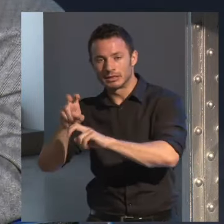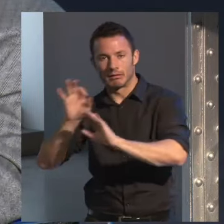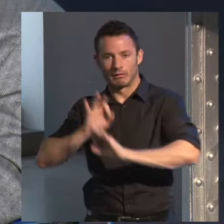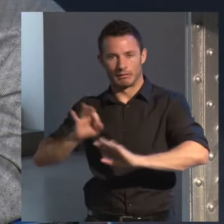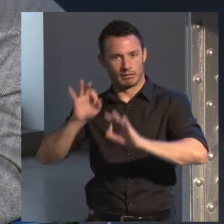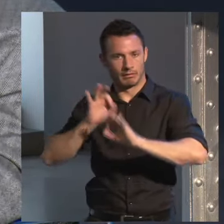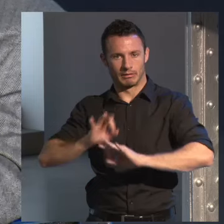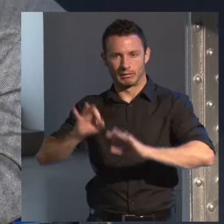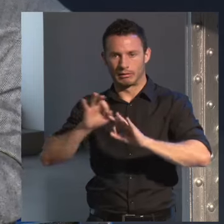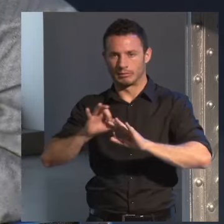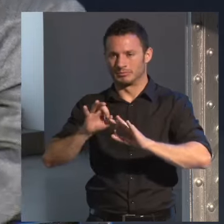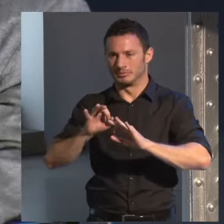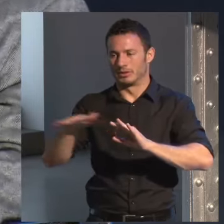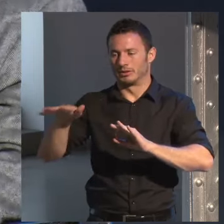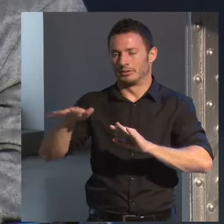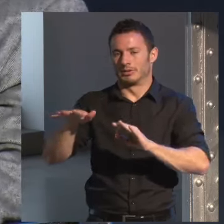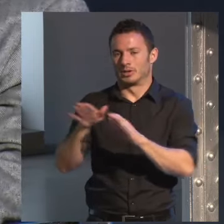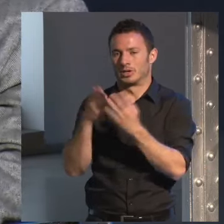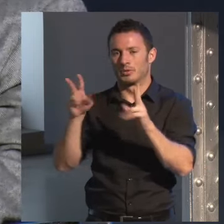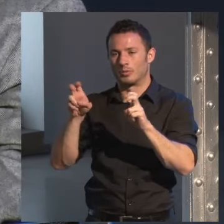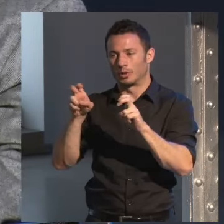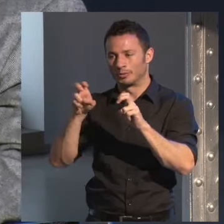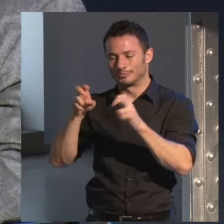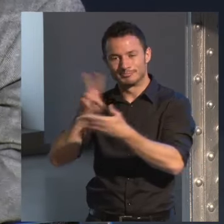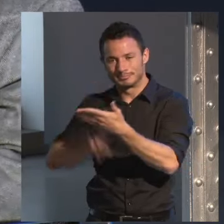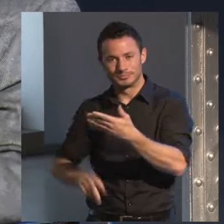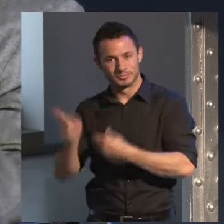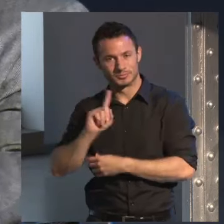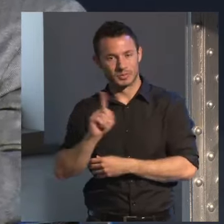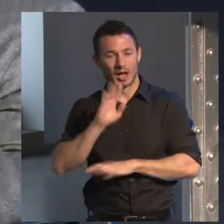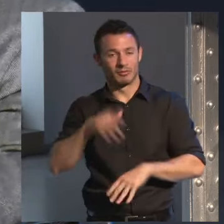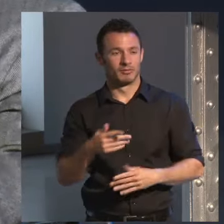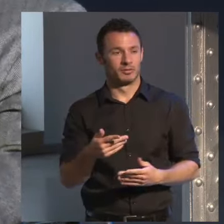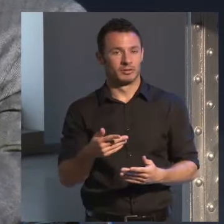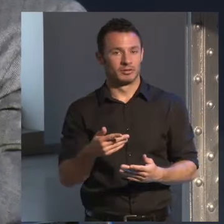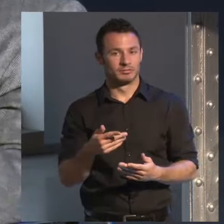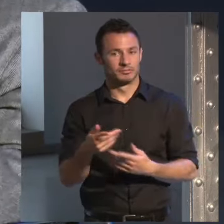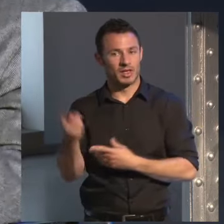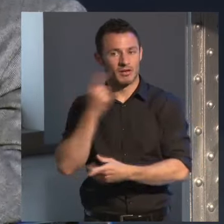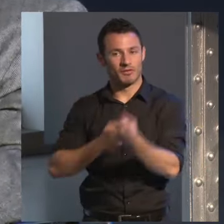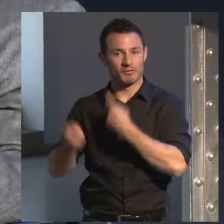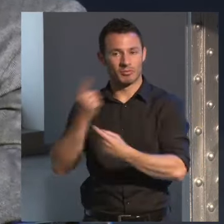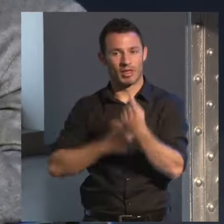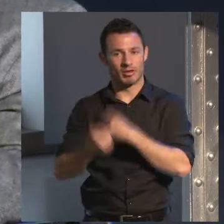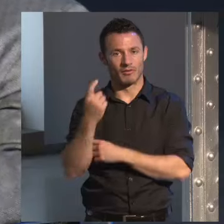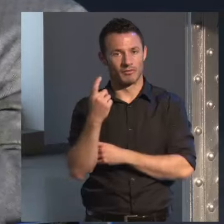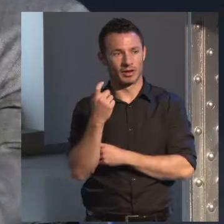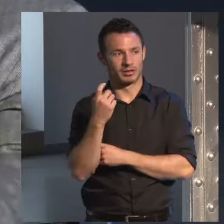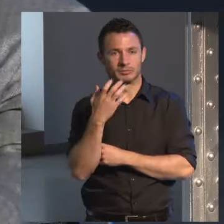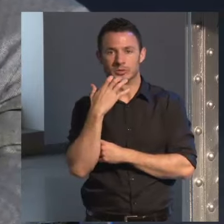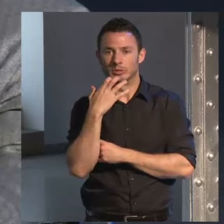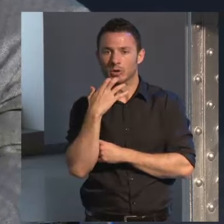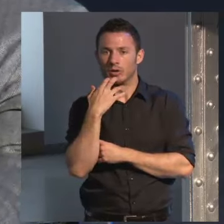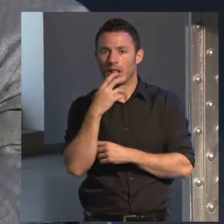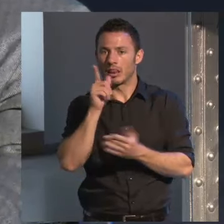territorio territorio nuevo y tengo una lamentable desinformación de la literatura por ejemplo que se está